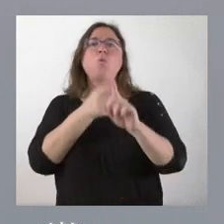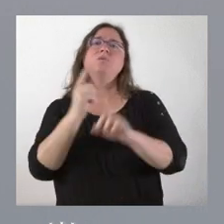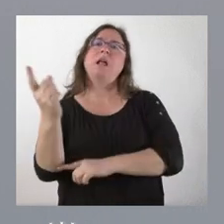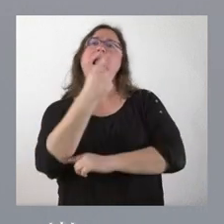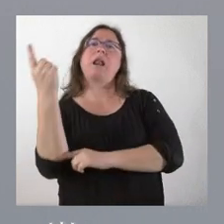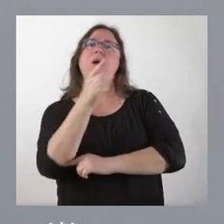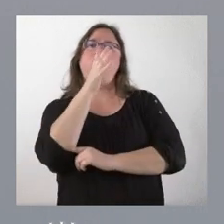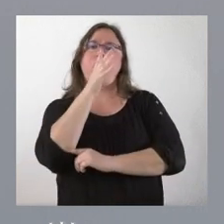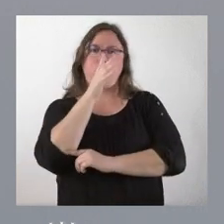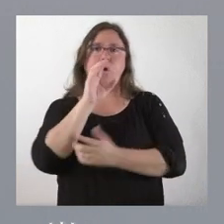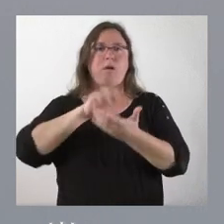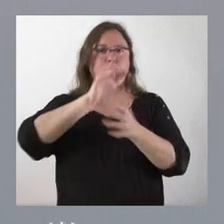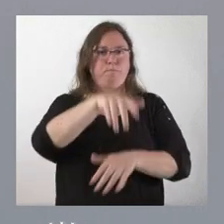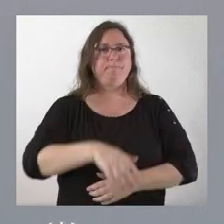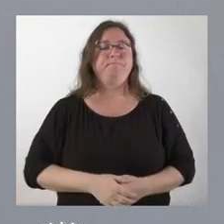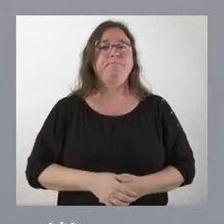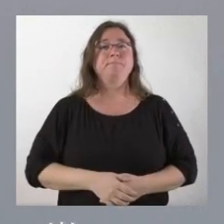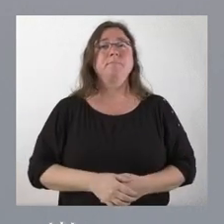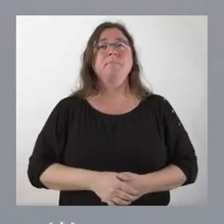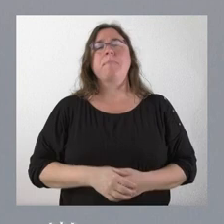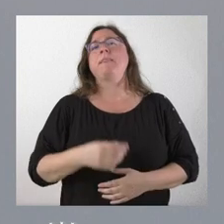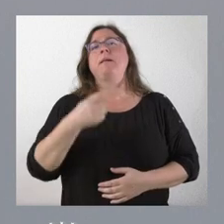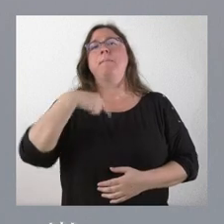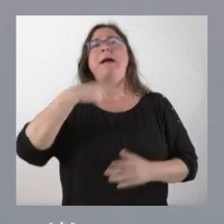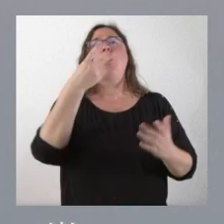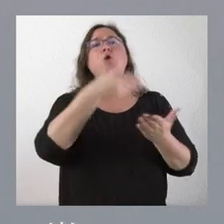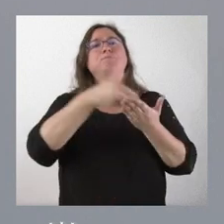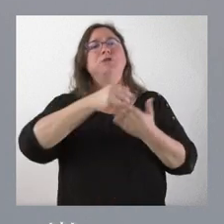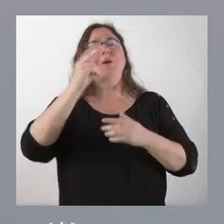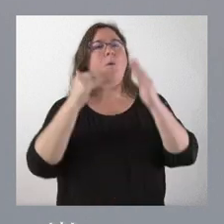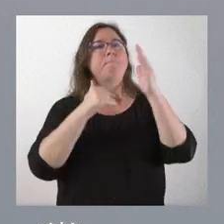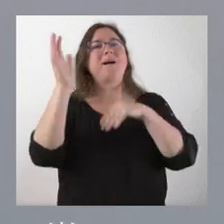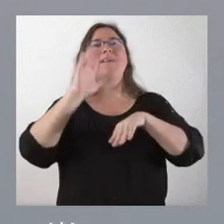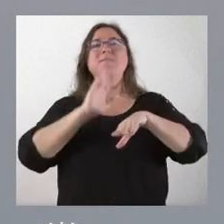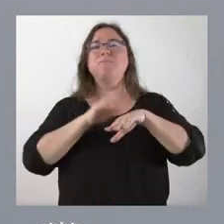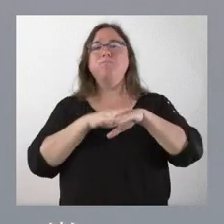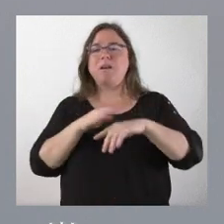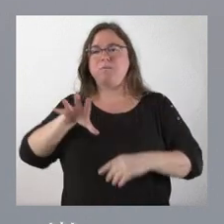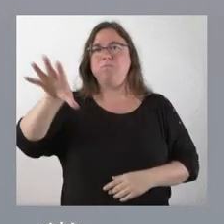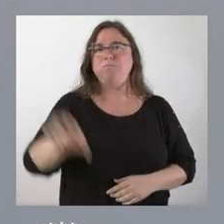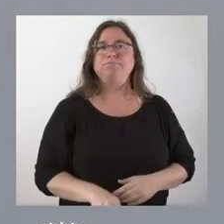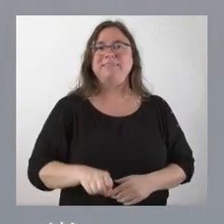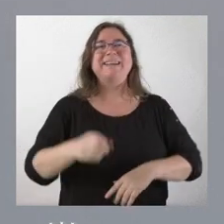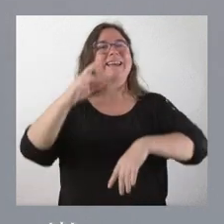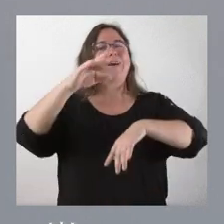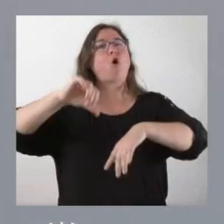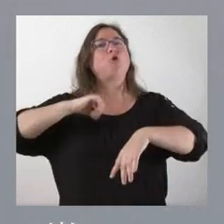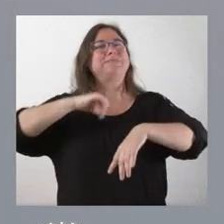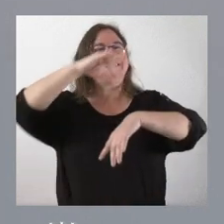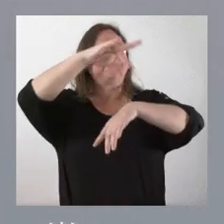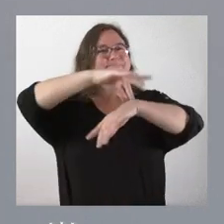Se destinarán más de 2 millones de euros para adquirir diverso equipamiento en la unidad de críticos de